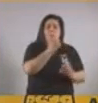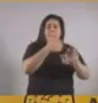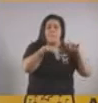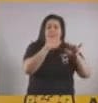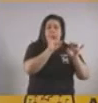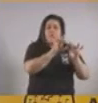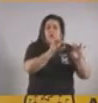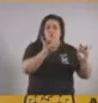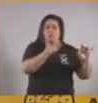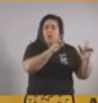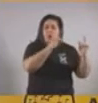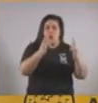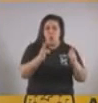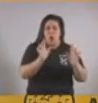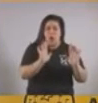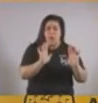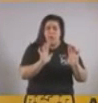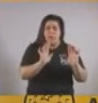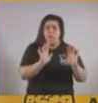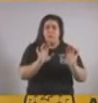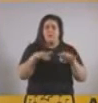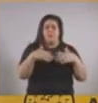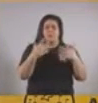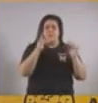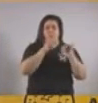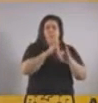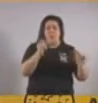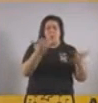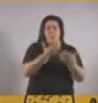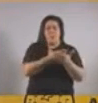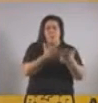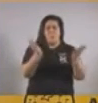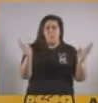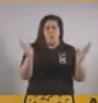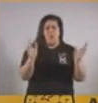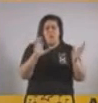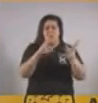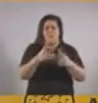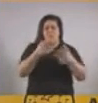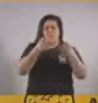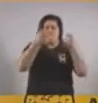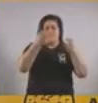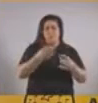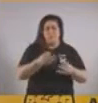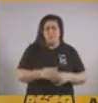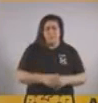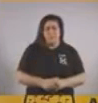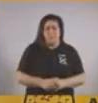contagio que el resto de la ciudad. Todos estos datos los hicimos públicos de manera muy precisa en los últimos días.